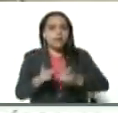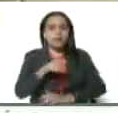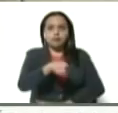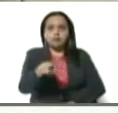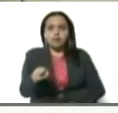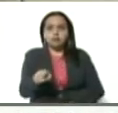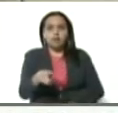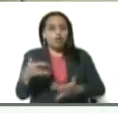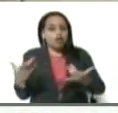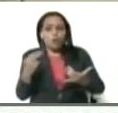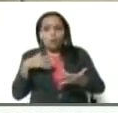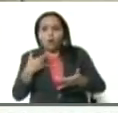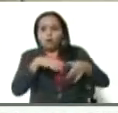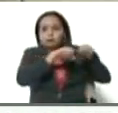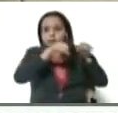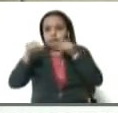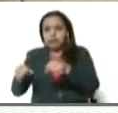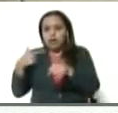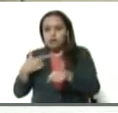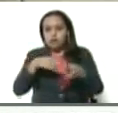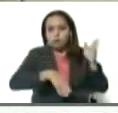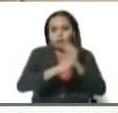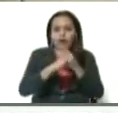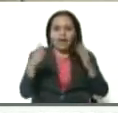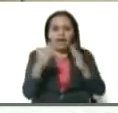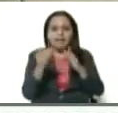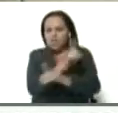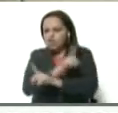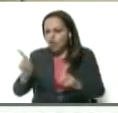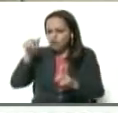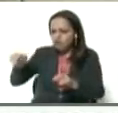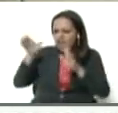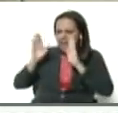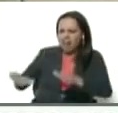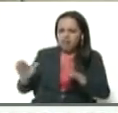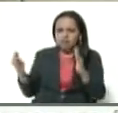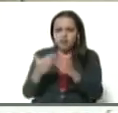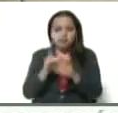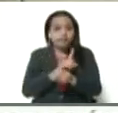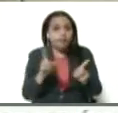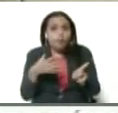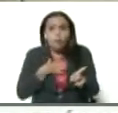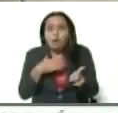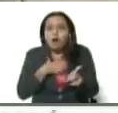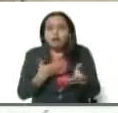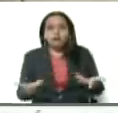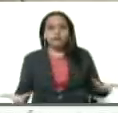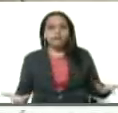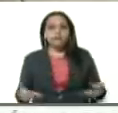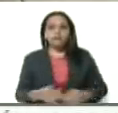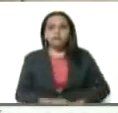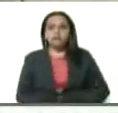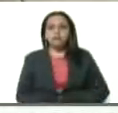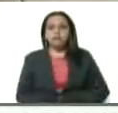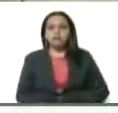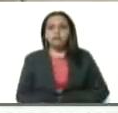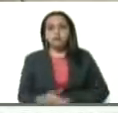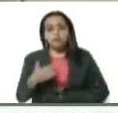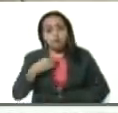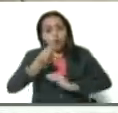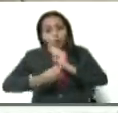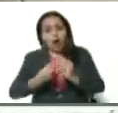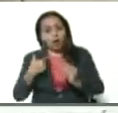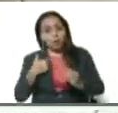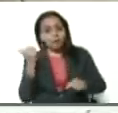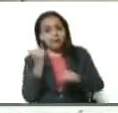Yo no puedo agarrarlo. Y mira, la casa todo es agarrarlo. Un momento, no me sale nadie de aquí. No puedo. Yo cumplo con mi parte.